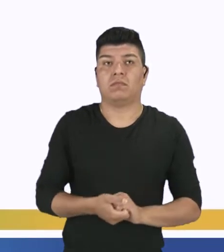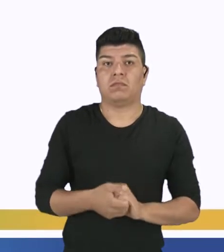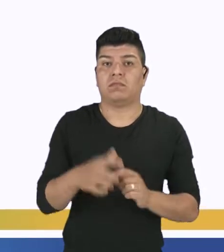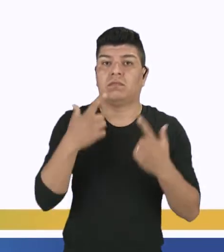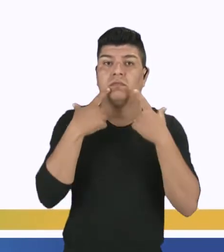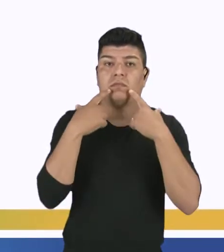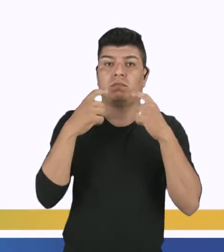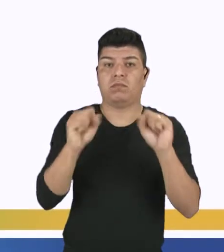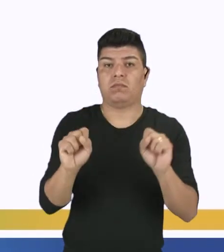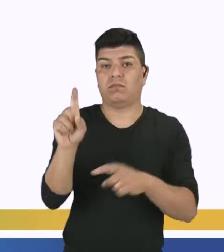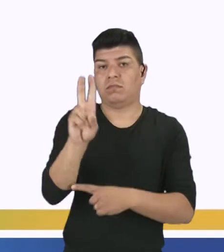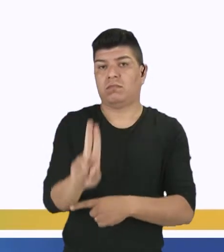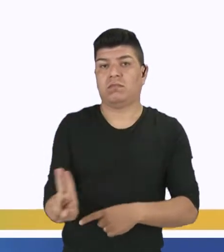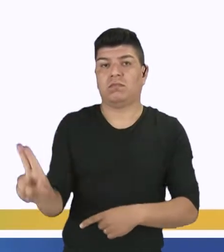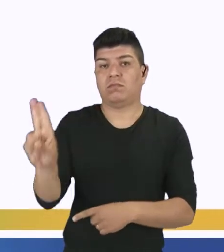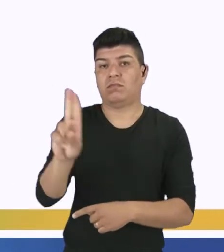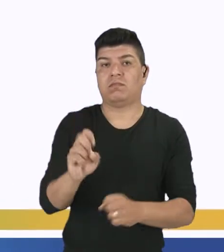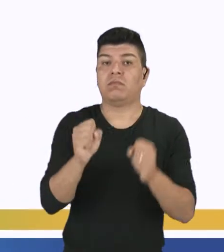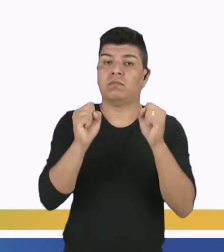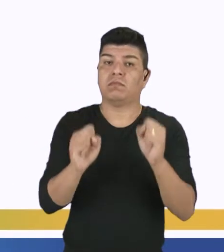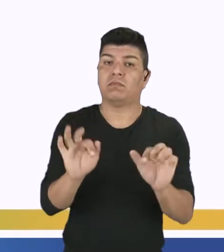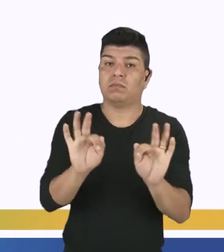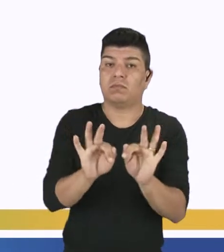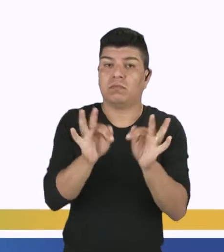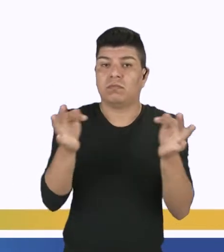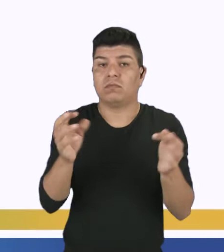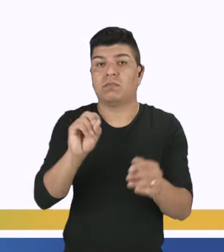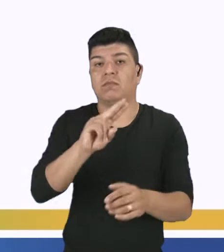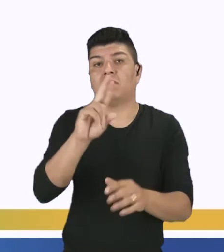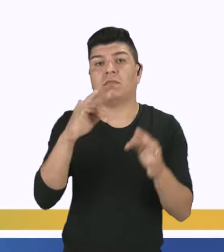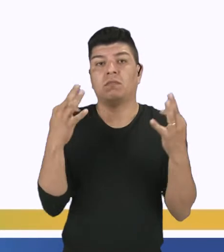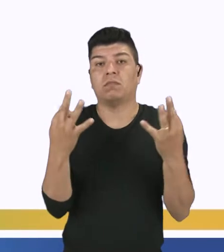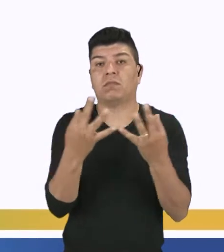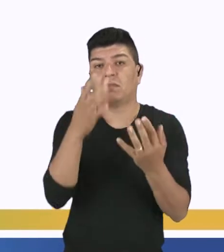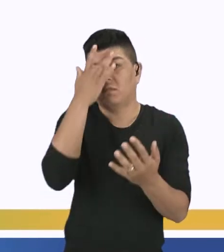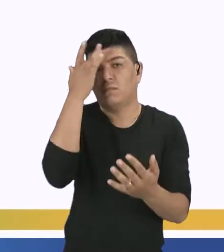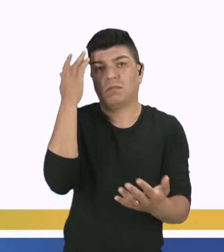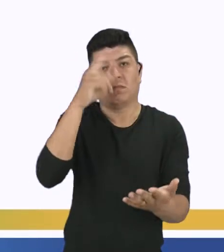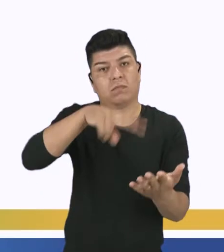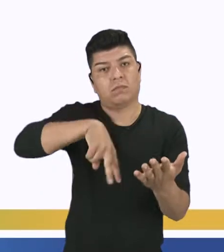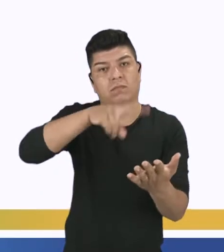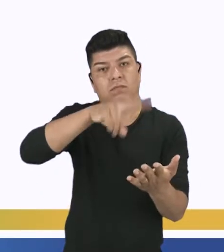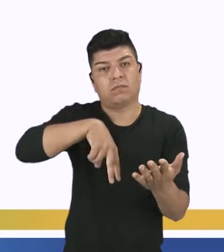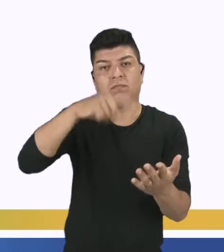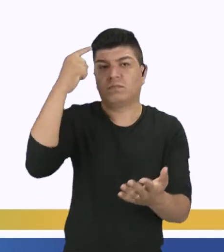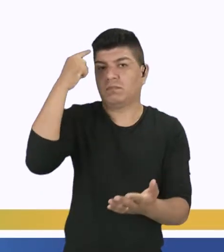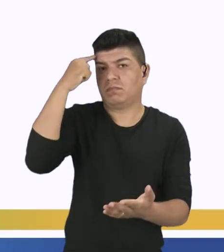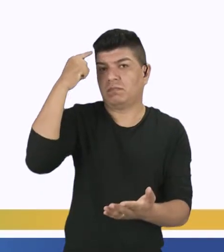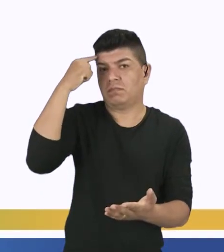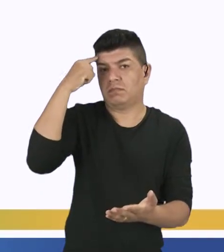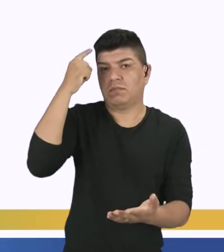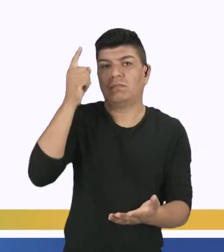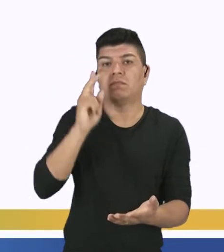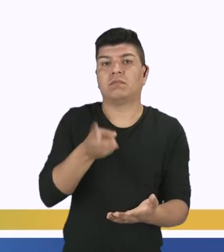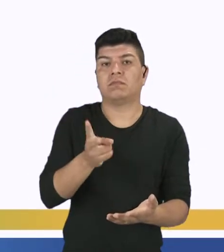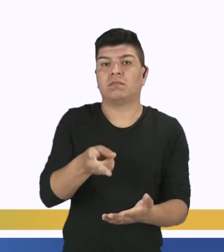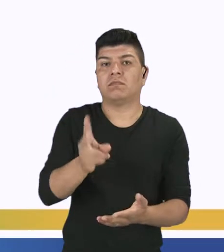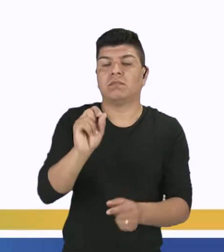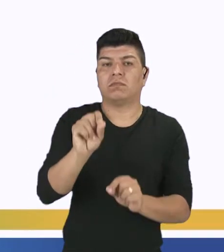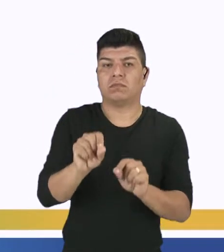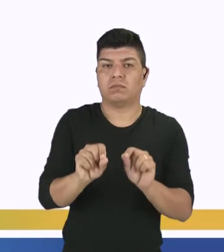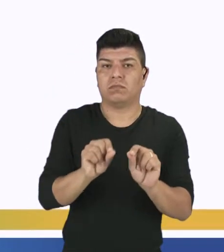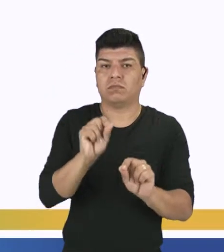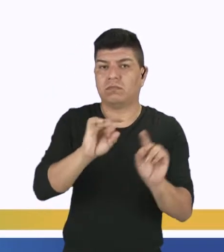lenguaje que se utiliza puede ser simple y familiar a los lectores, a pesar de permanecer en un periódico